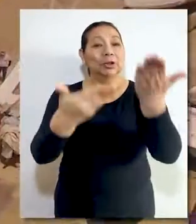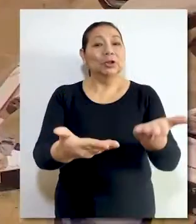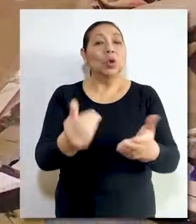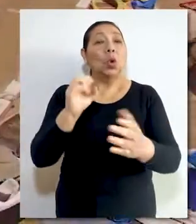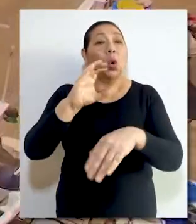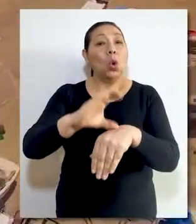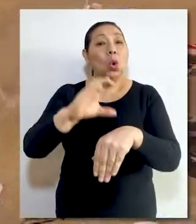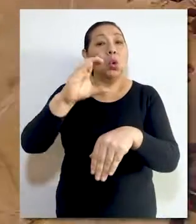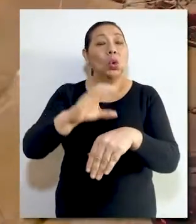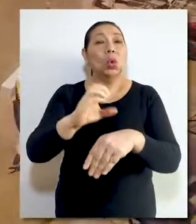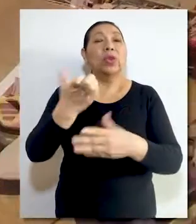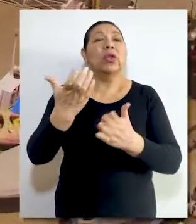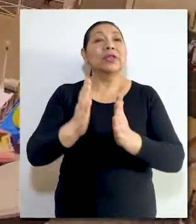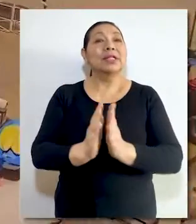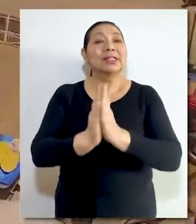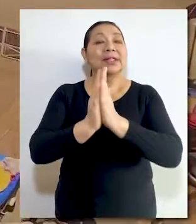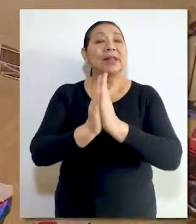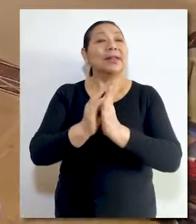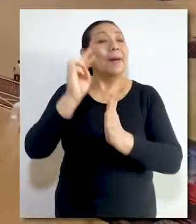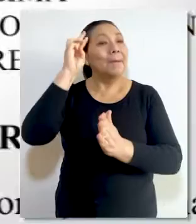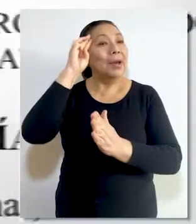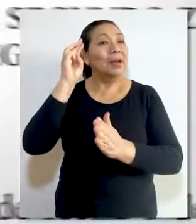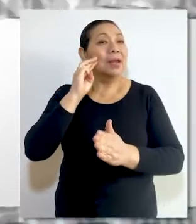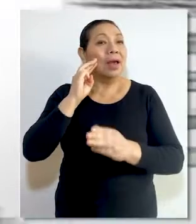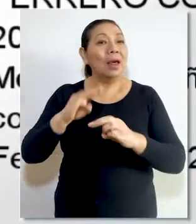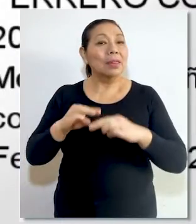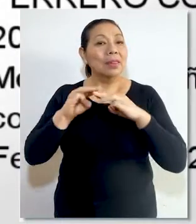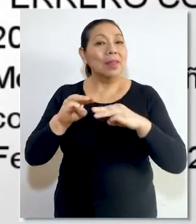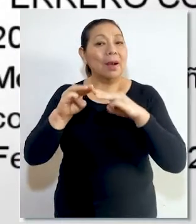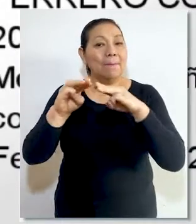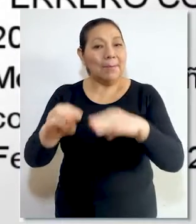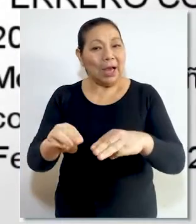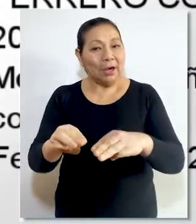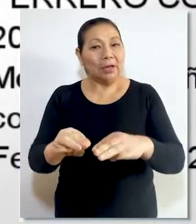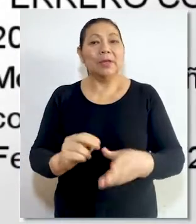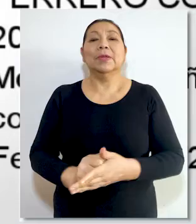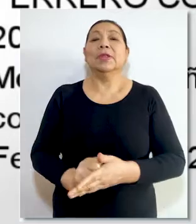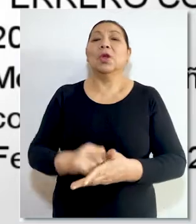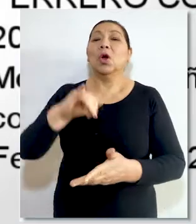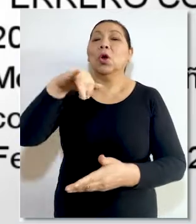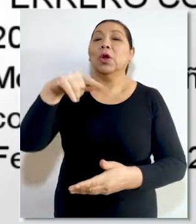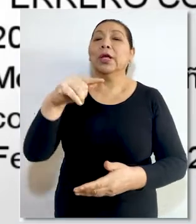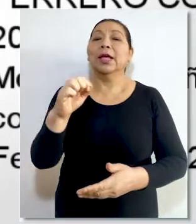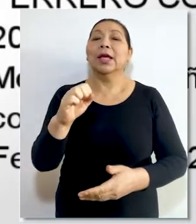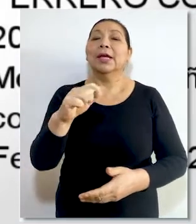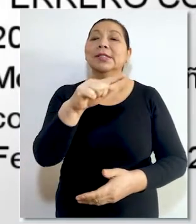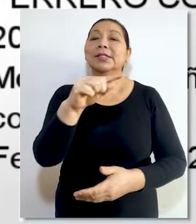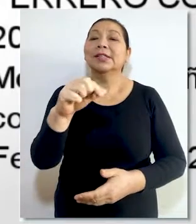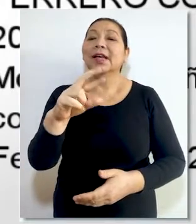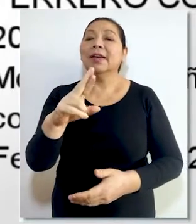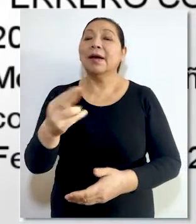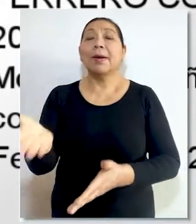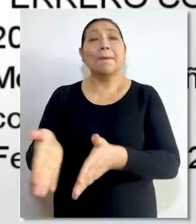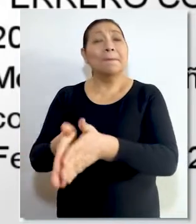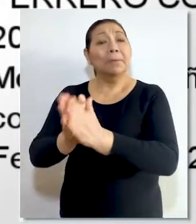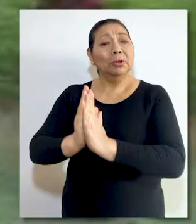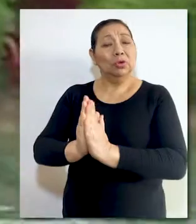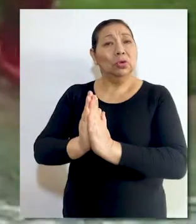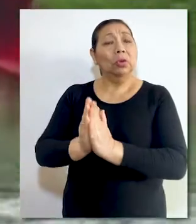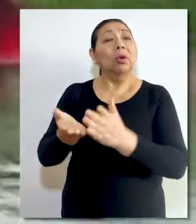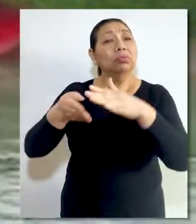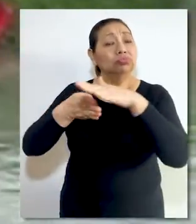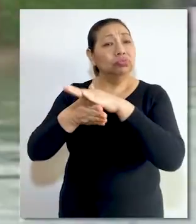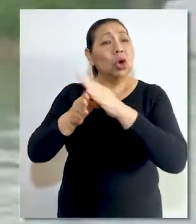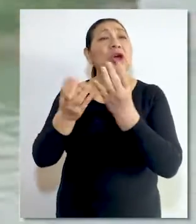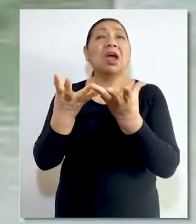contra el club Esmeralda Santa María del Mar. Mediante la demanda, Jorge Segarra Reategui solicitó si acepte